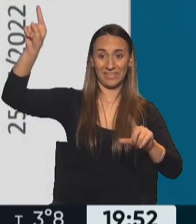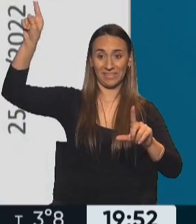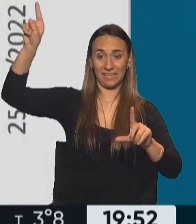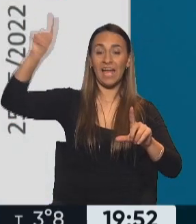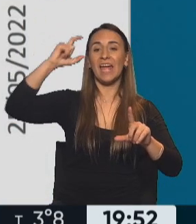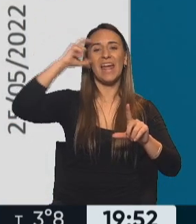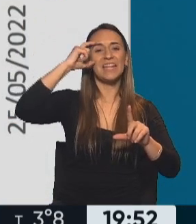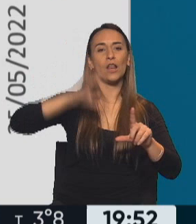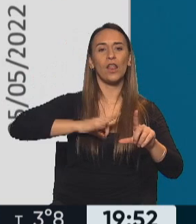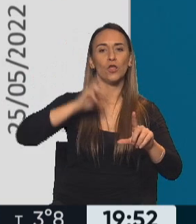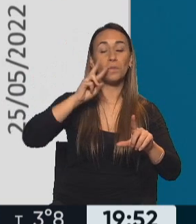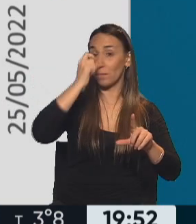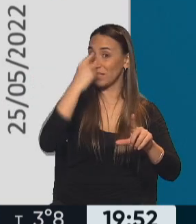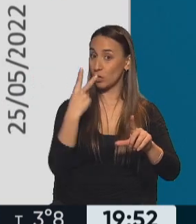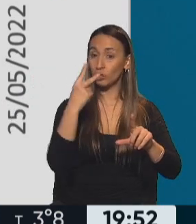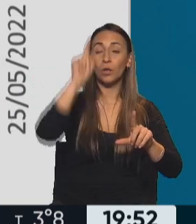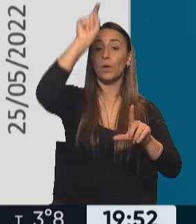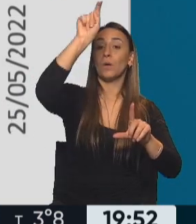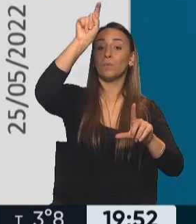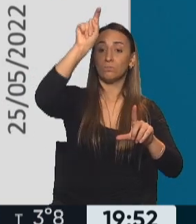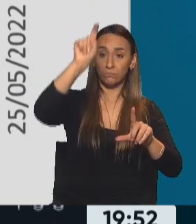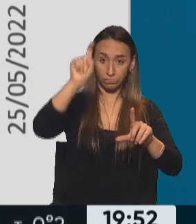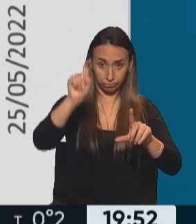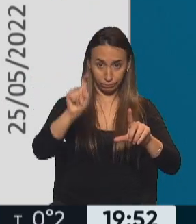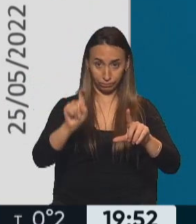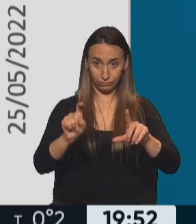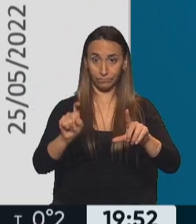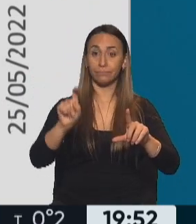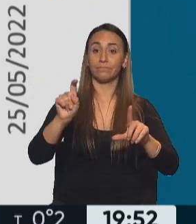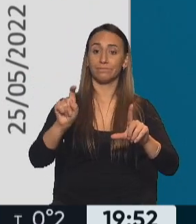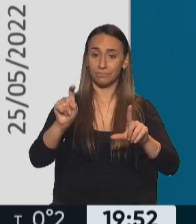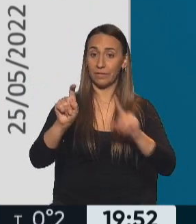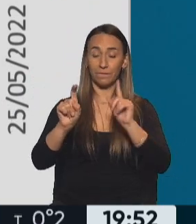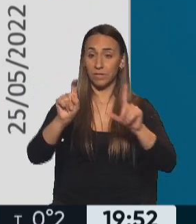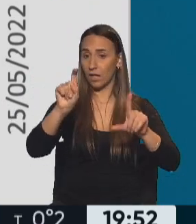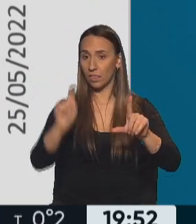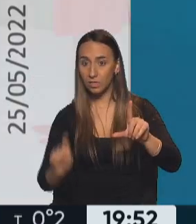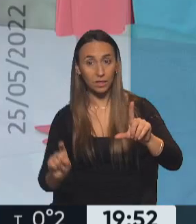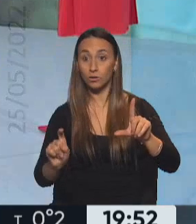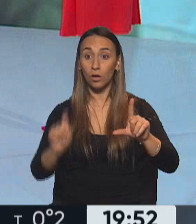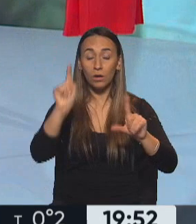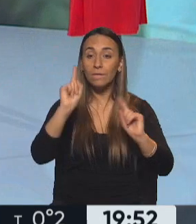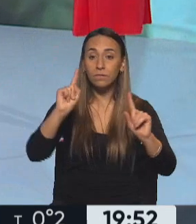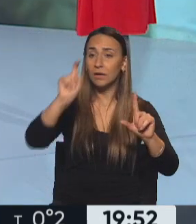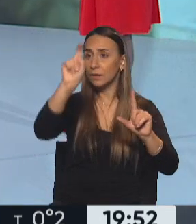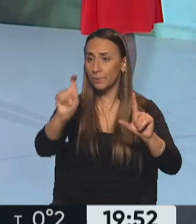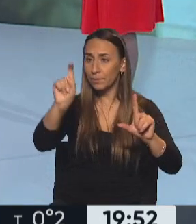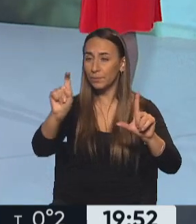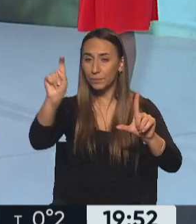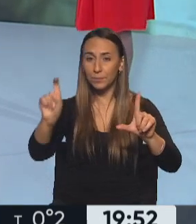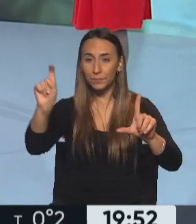2022, no bajaron. Se mantiene elevado. O sea que acá lo que tenemos que hacer es